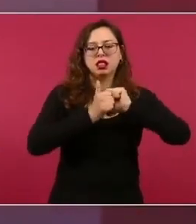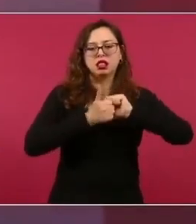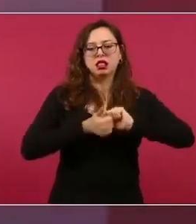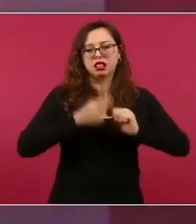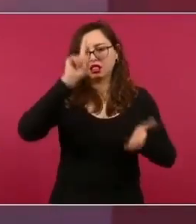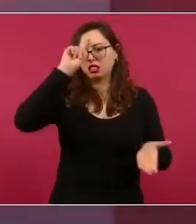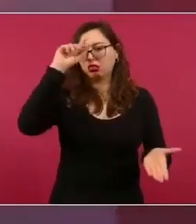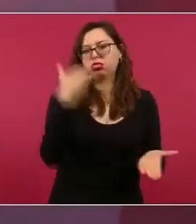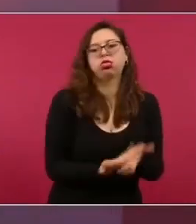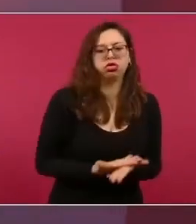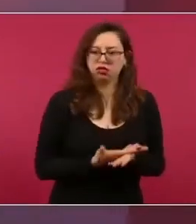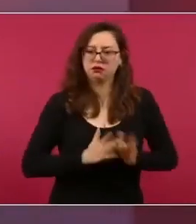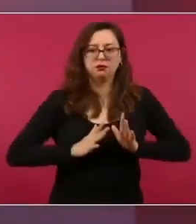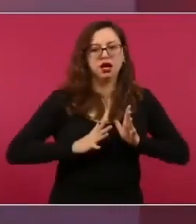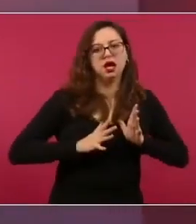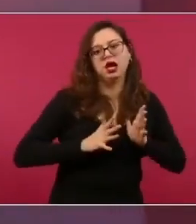se descontrolan.